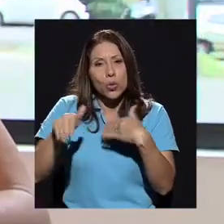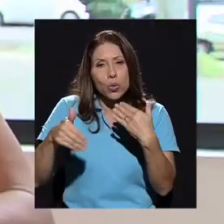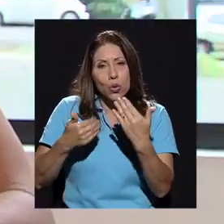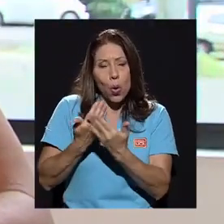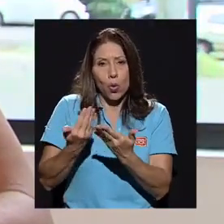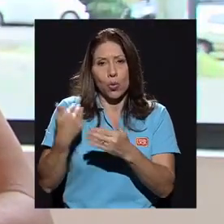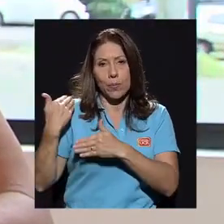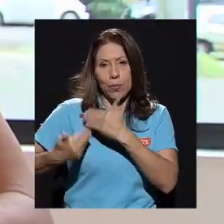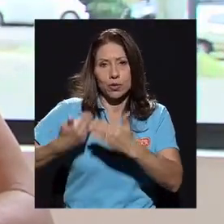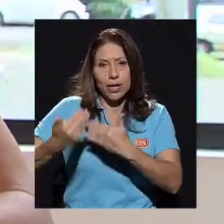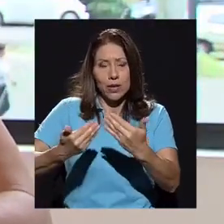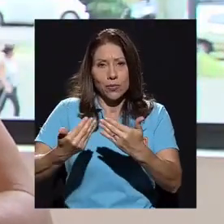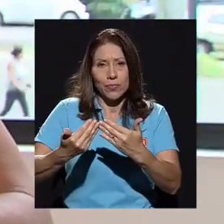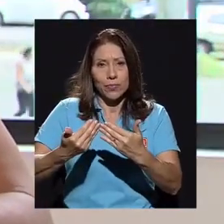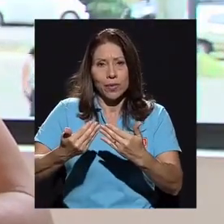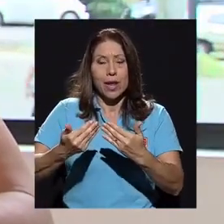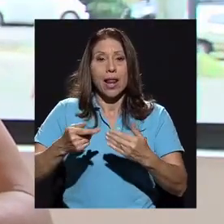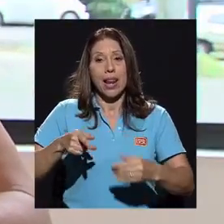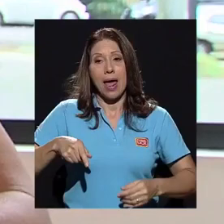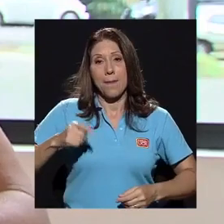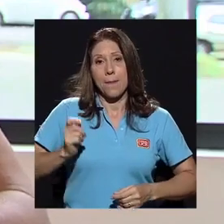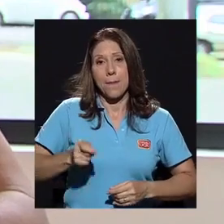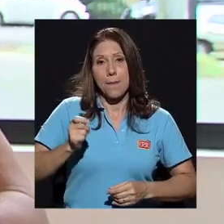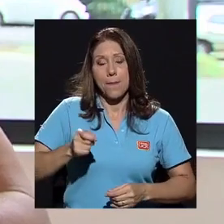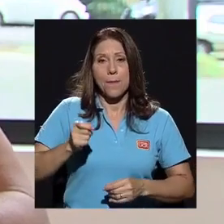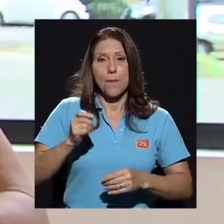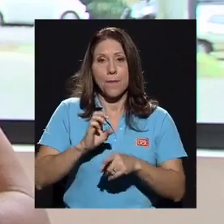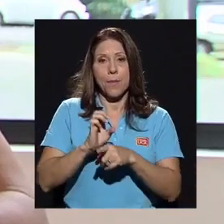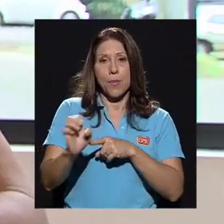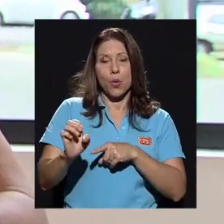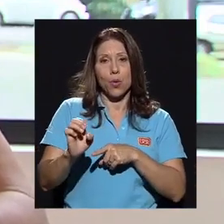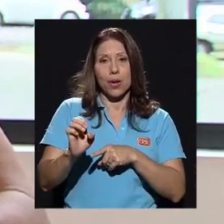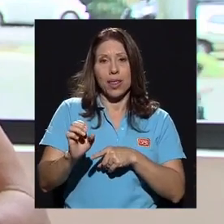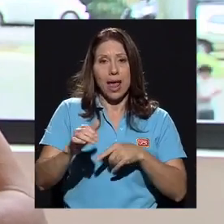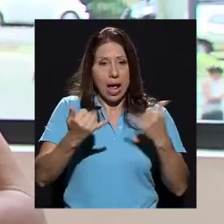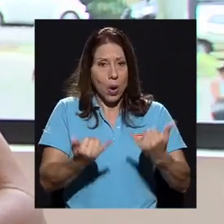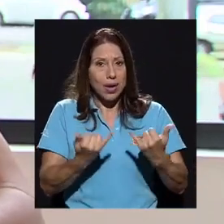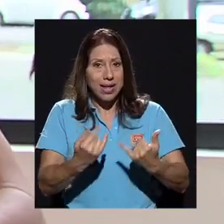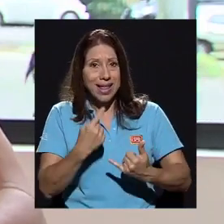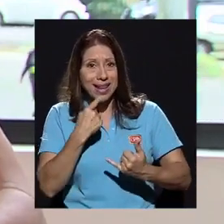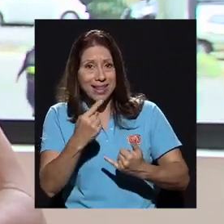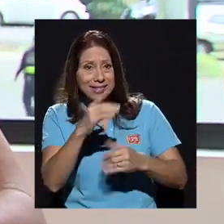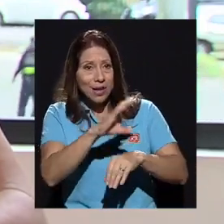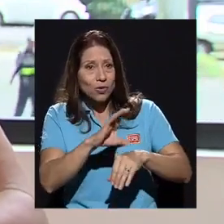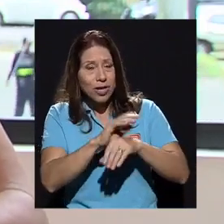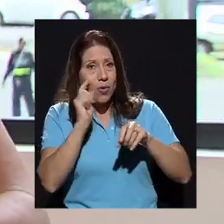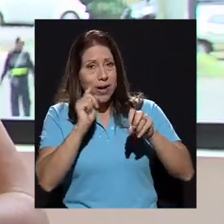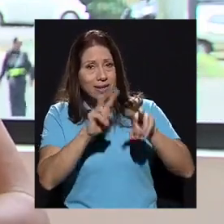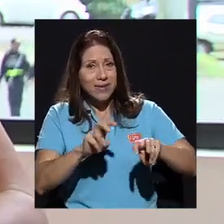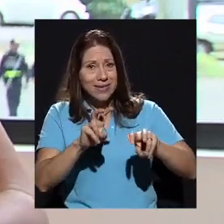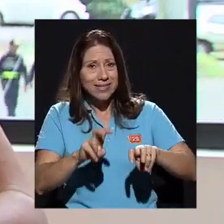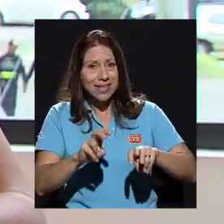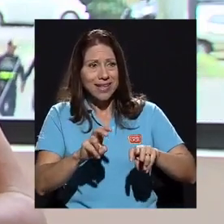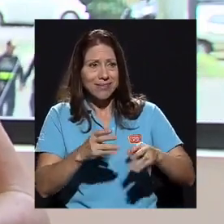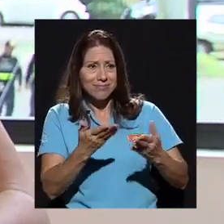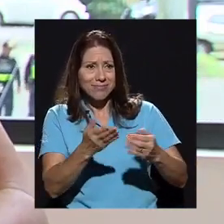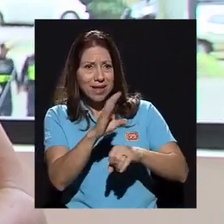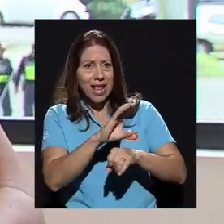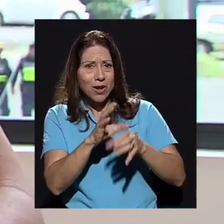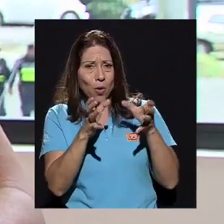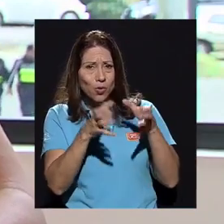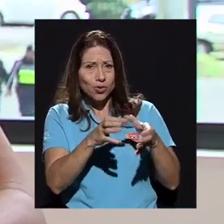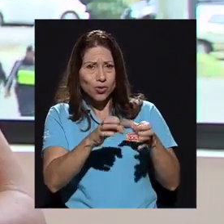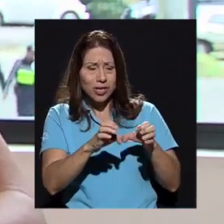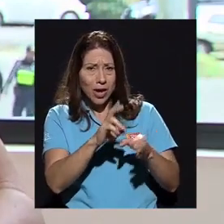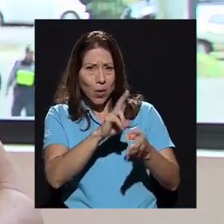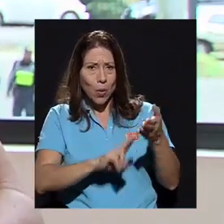había llevado. La Procuraduría hoy en día le dice al Consejo que revise realmente. Casi que el Consejo tiene que